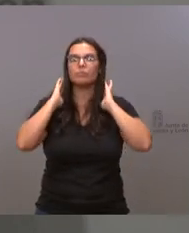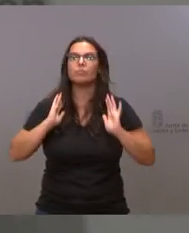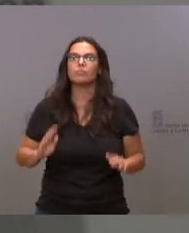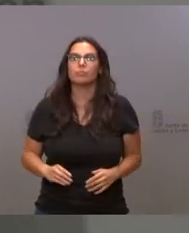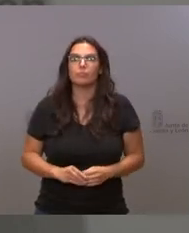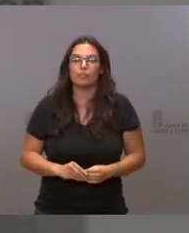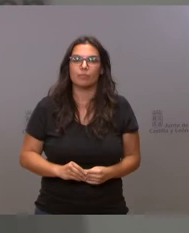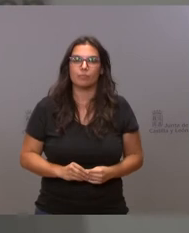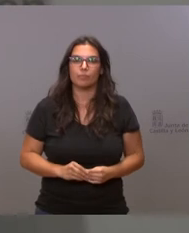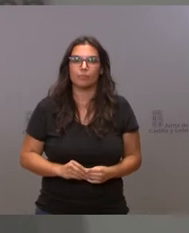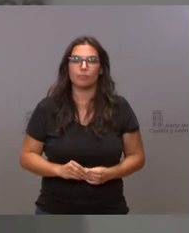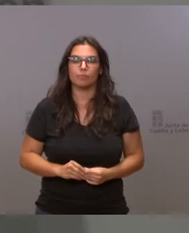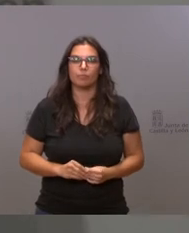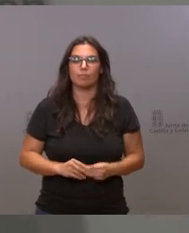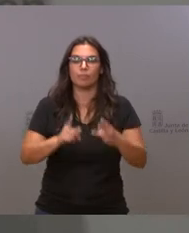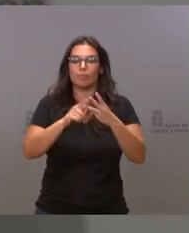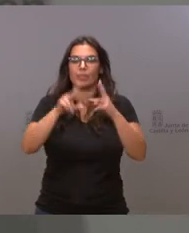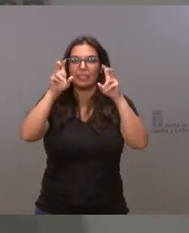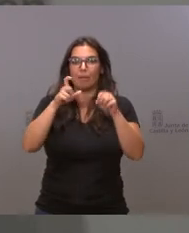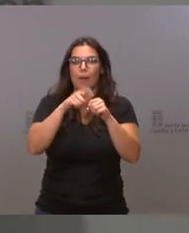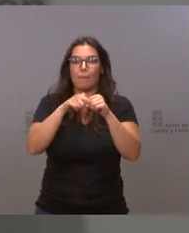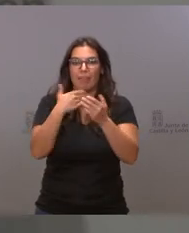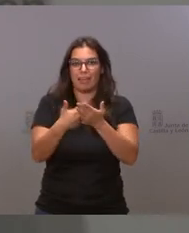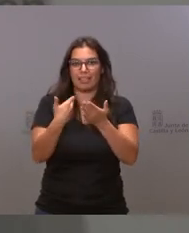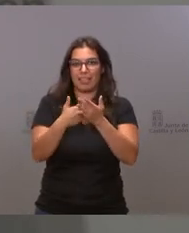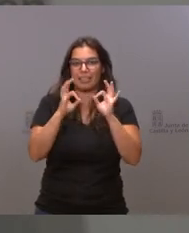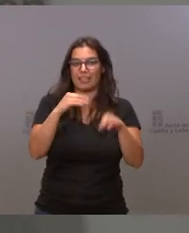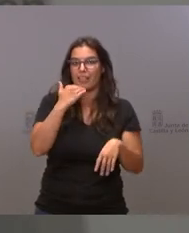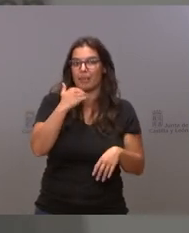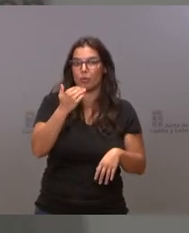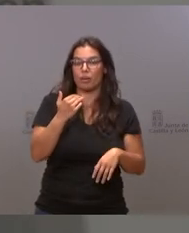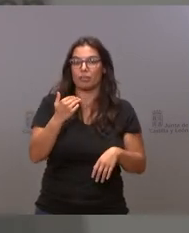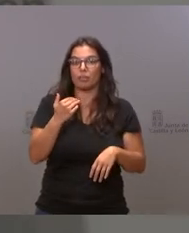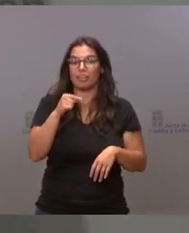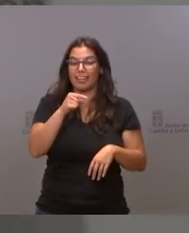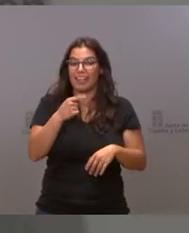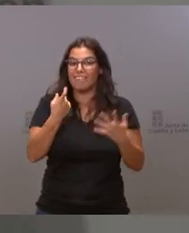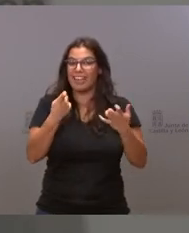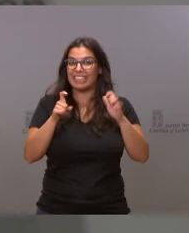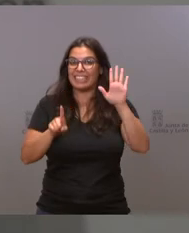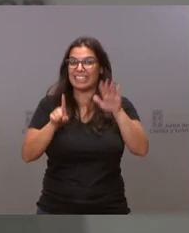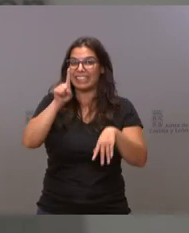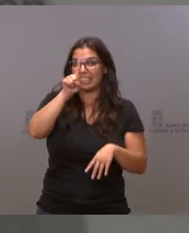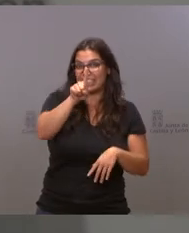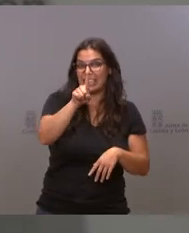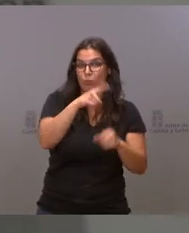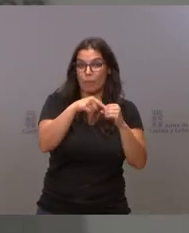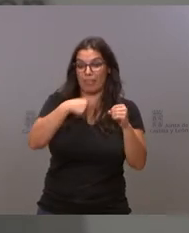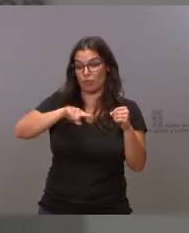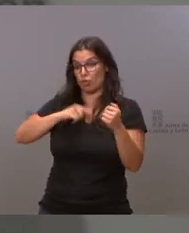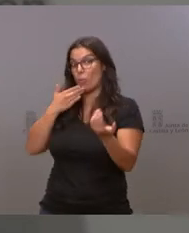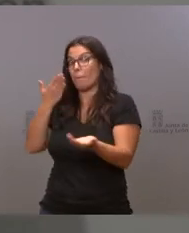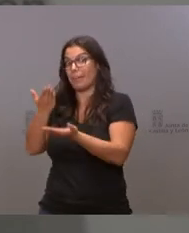Sobre el asunto de las plazas acreditadas en Zamora nos faltan 61 plazas de las que hemos solicitado